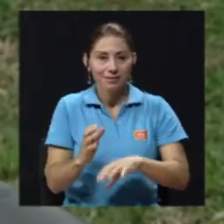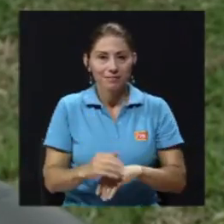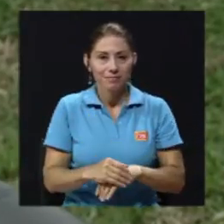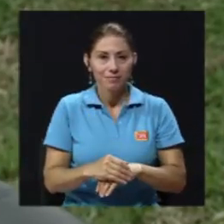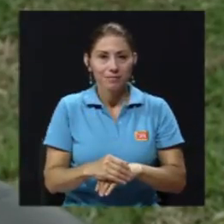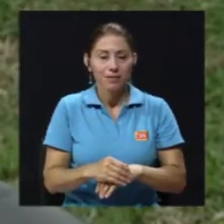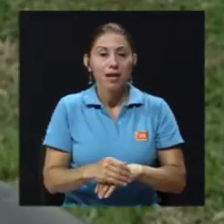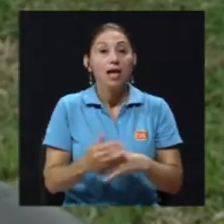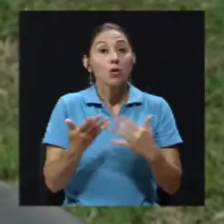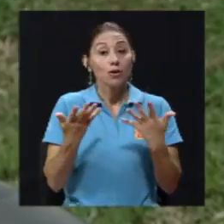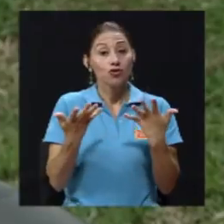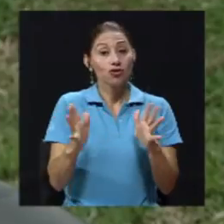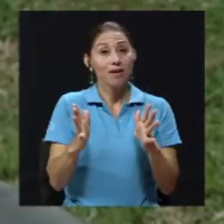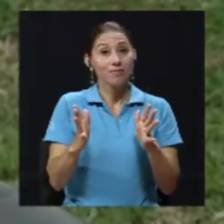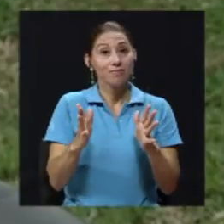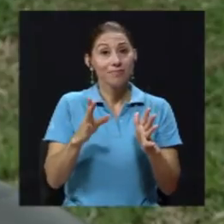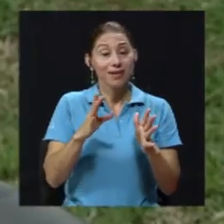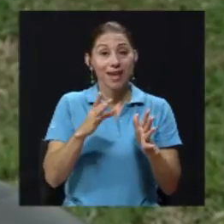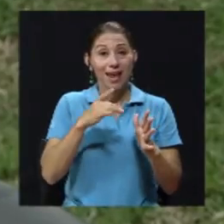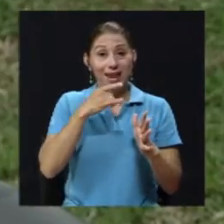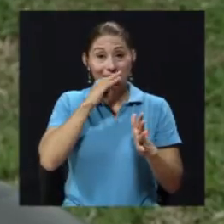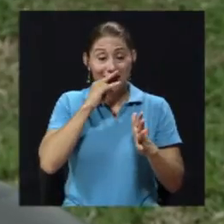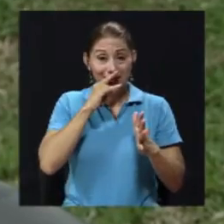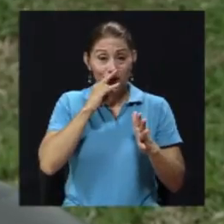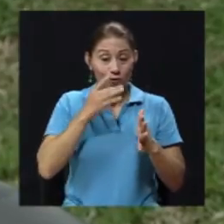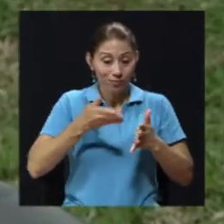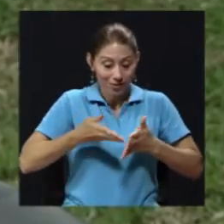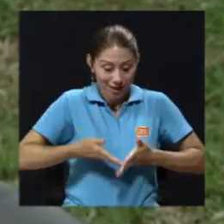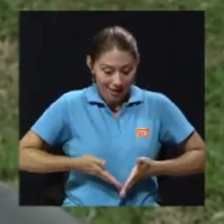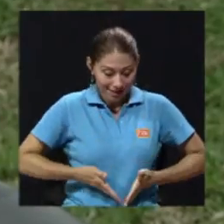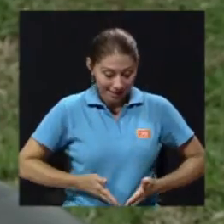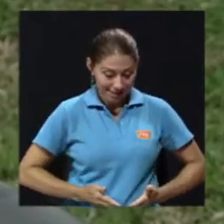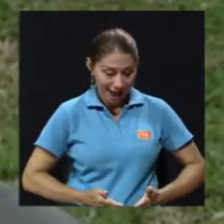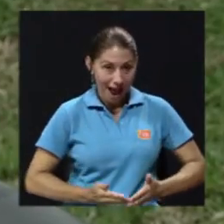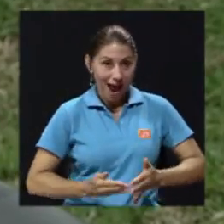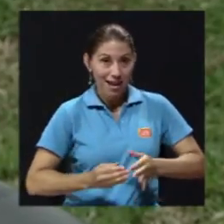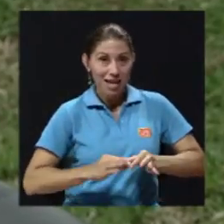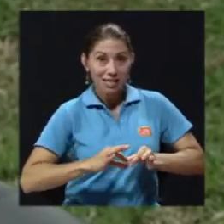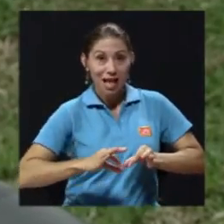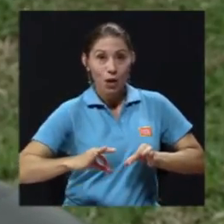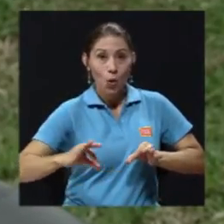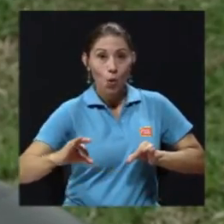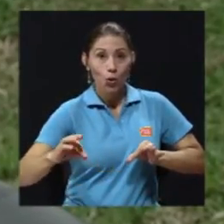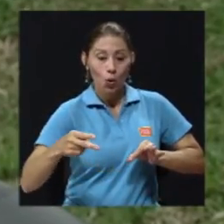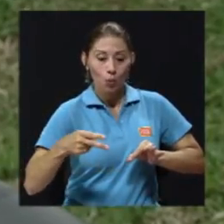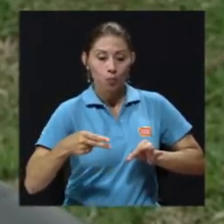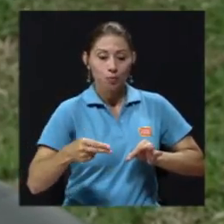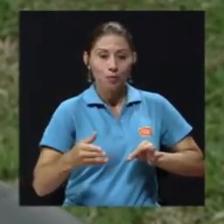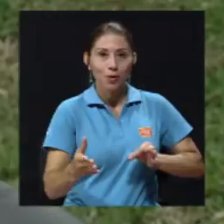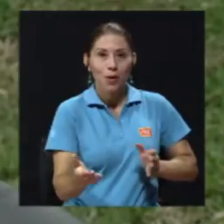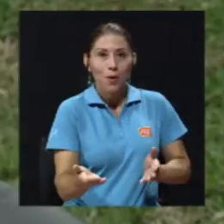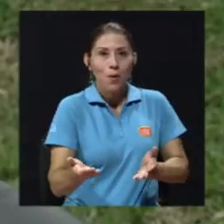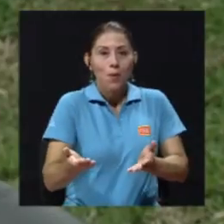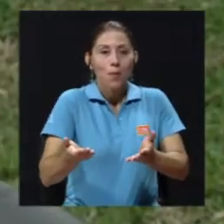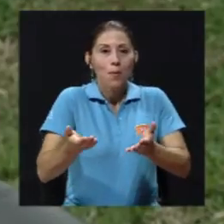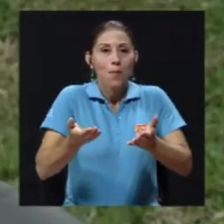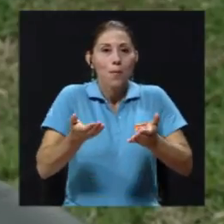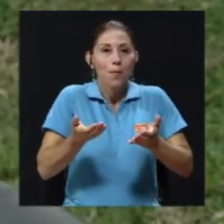Y por ende, una vez que el niño sale y se desprende el cordón umbilical, lo primero que hay que hacer es darle